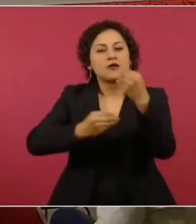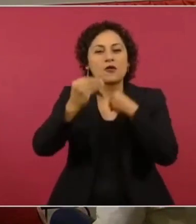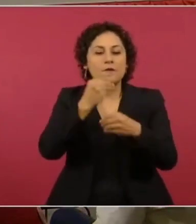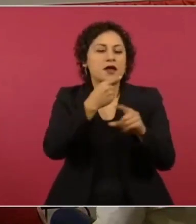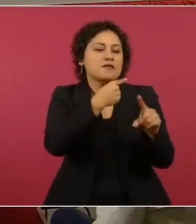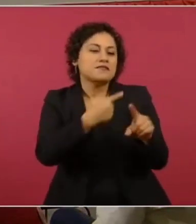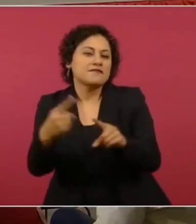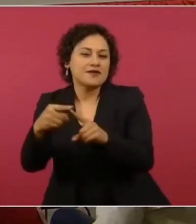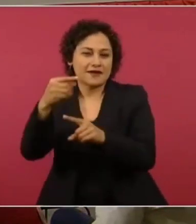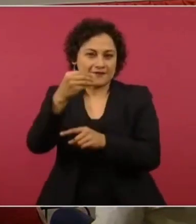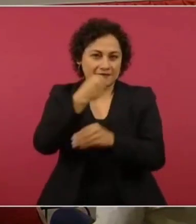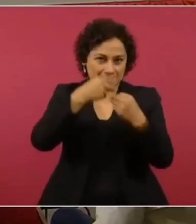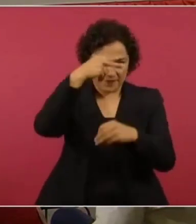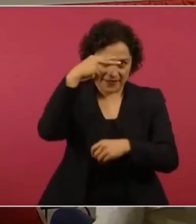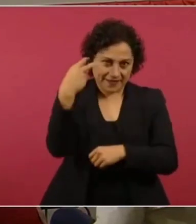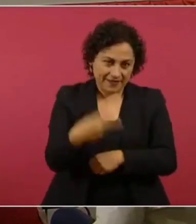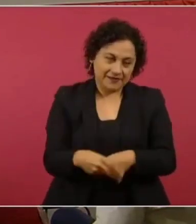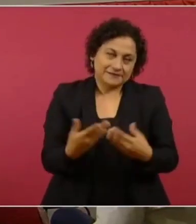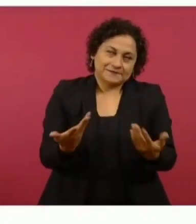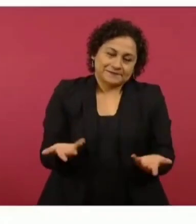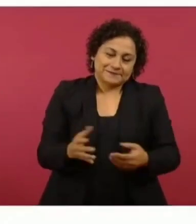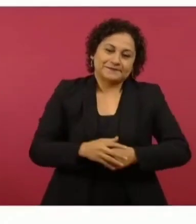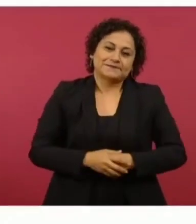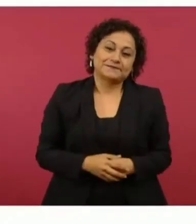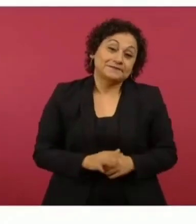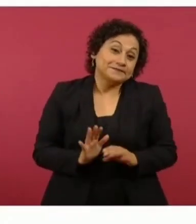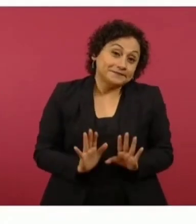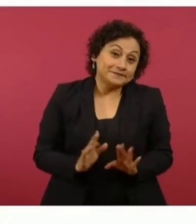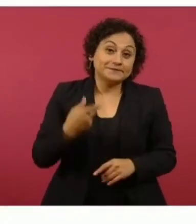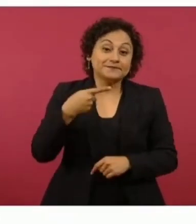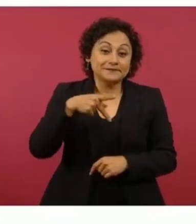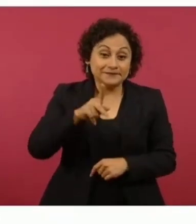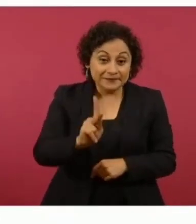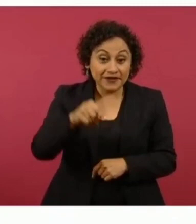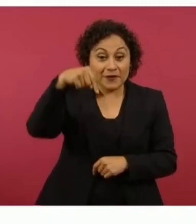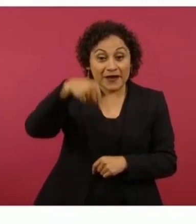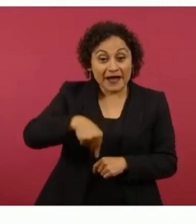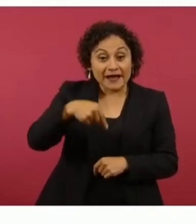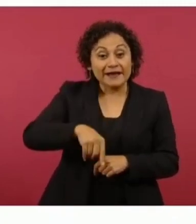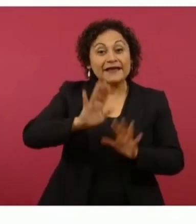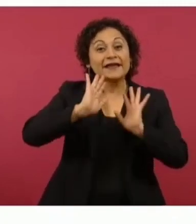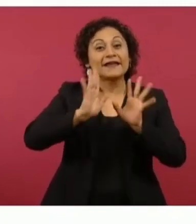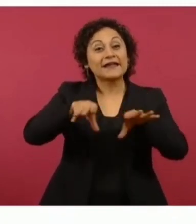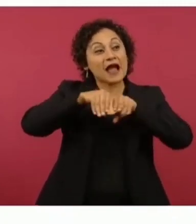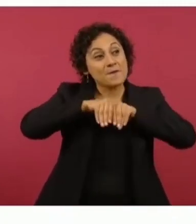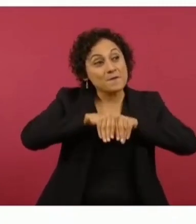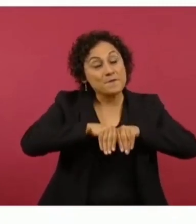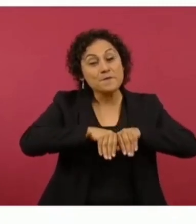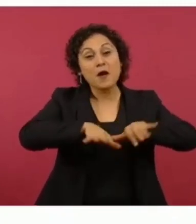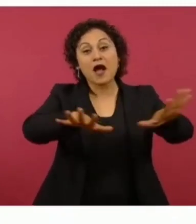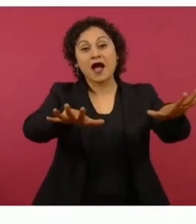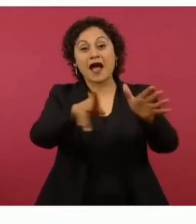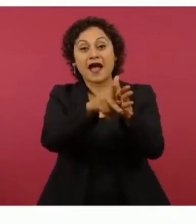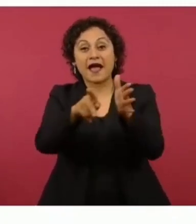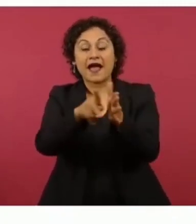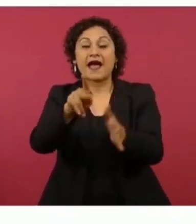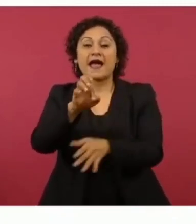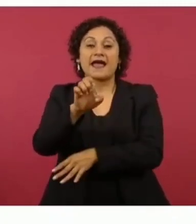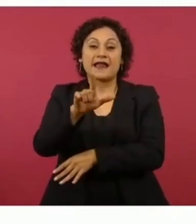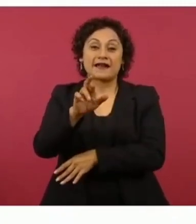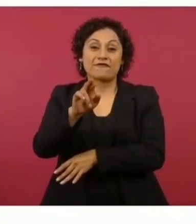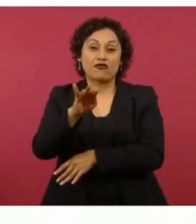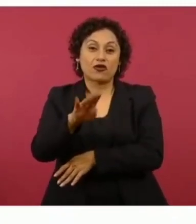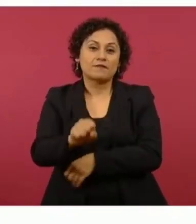aquí, en el diario Reforma y en el egresado del ITAM, que un día sí y otro